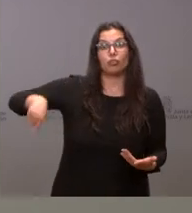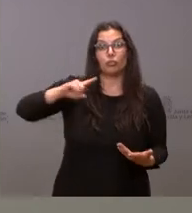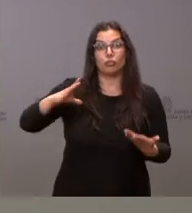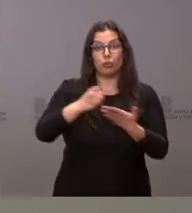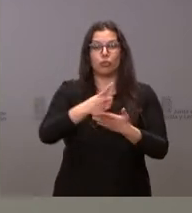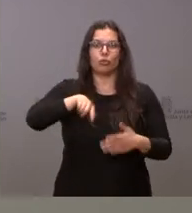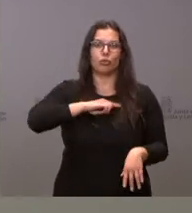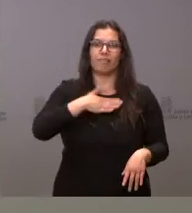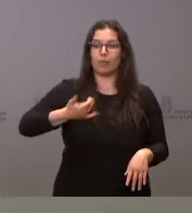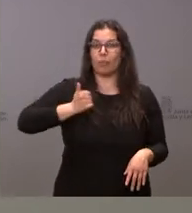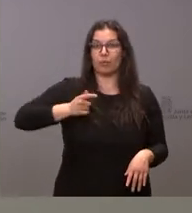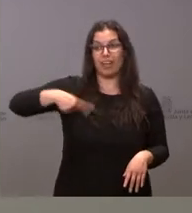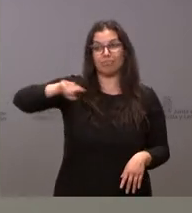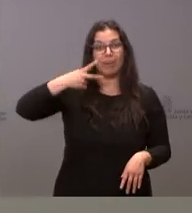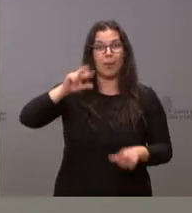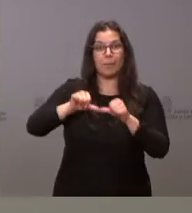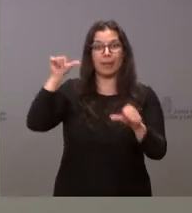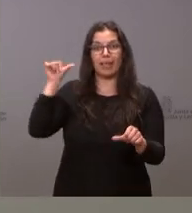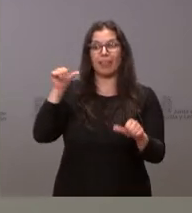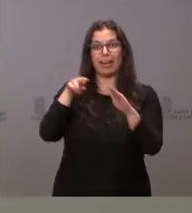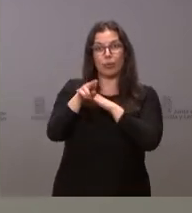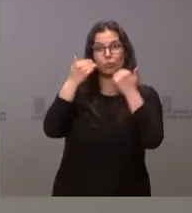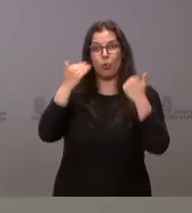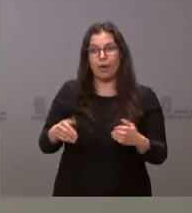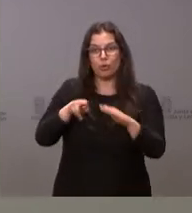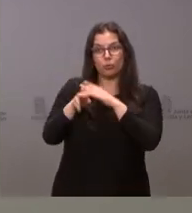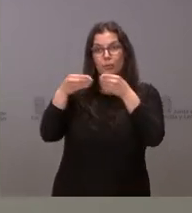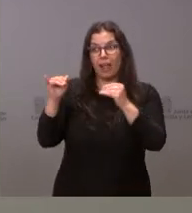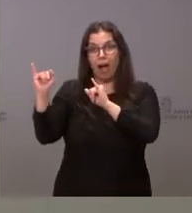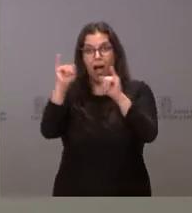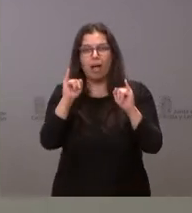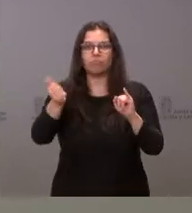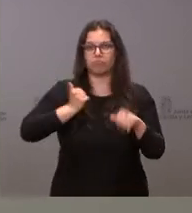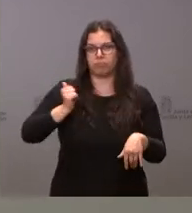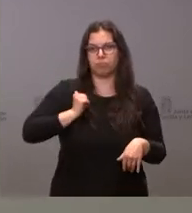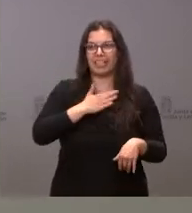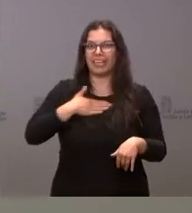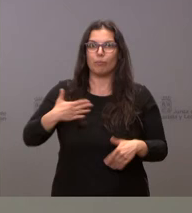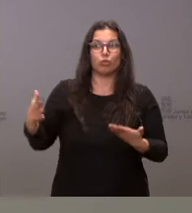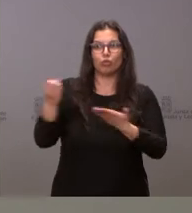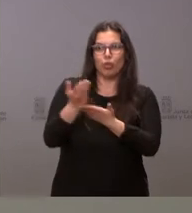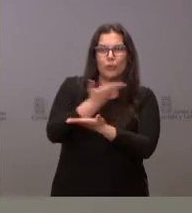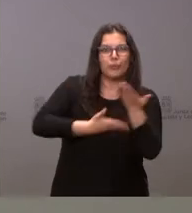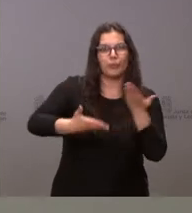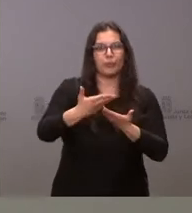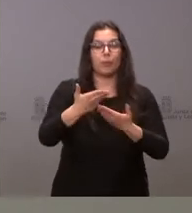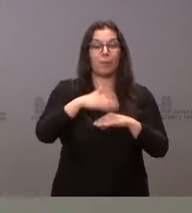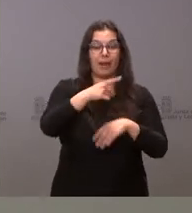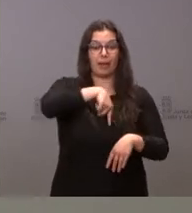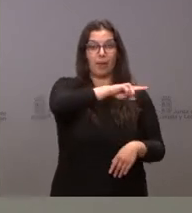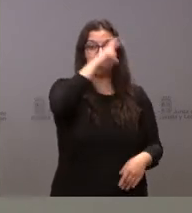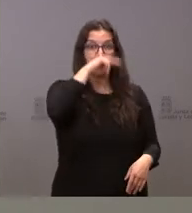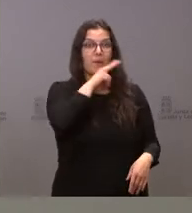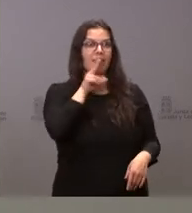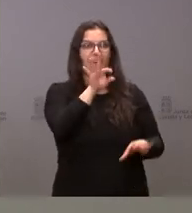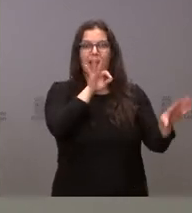aprovechar su experiencia, los recursos humanos y materiales que tienen y queremos, por tanto, contar con todos, de manera que sean los padres los